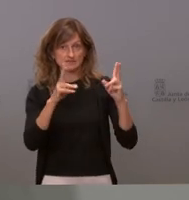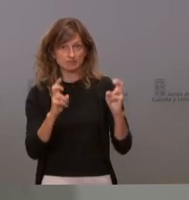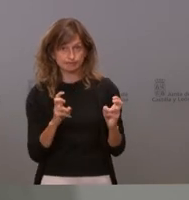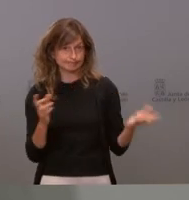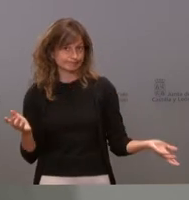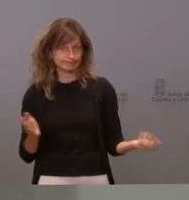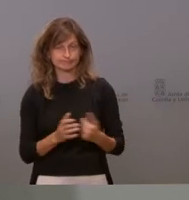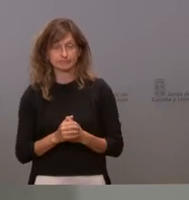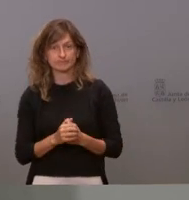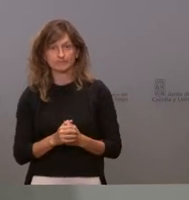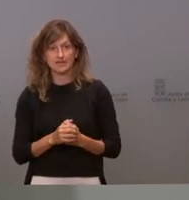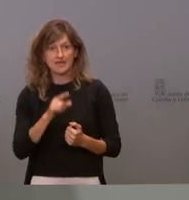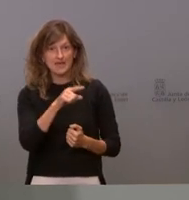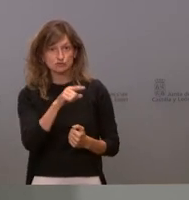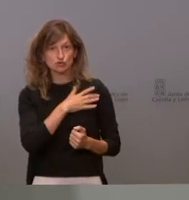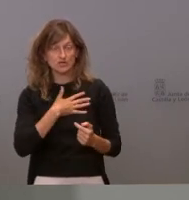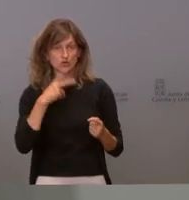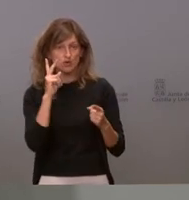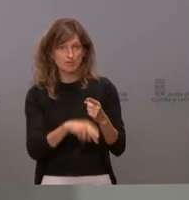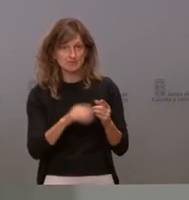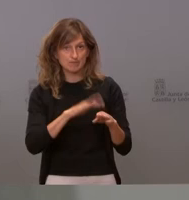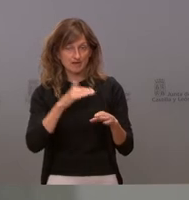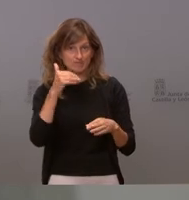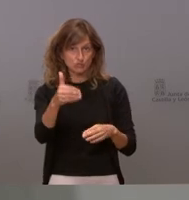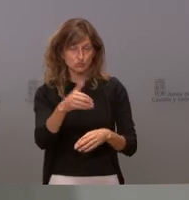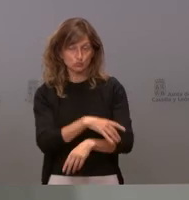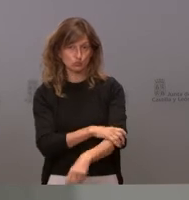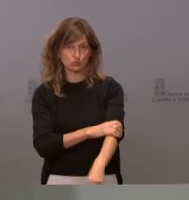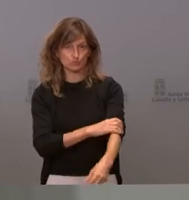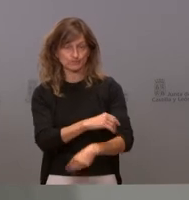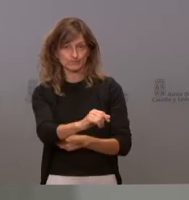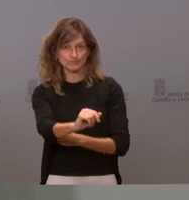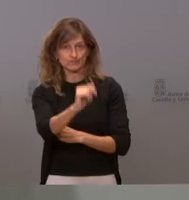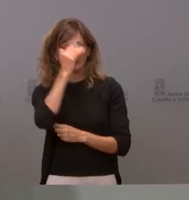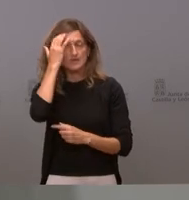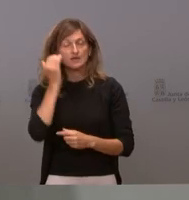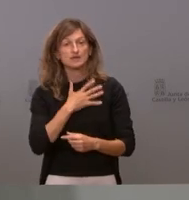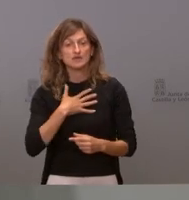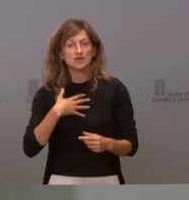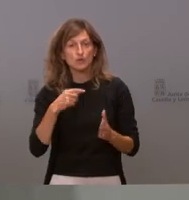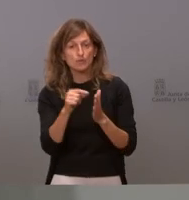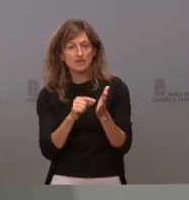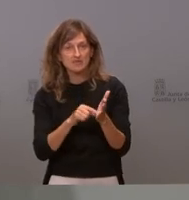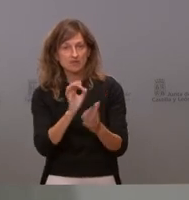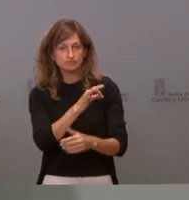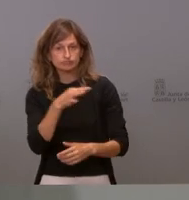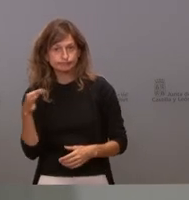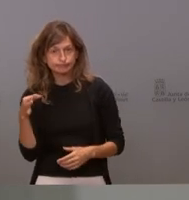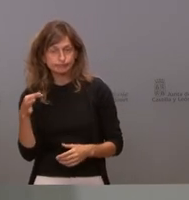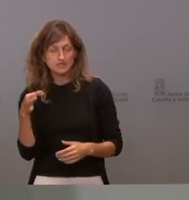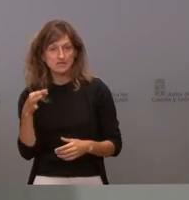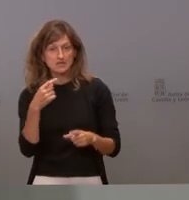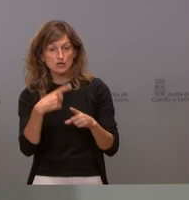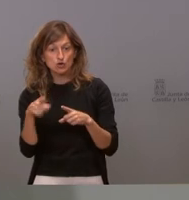queremos evitar en un futuro queremos poder tomar medidas lo más quirúrgicas lo más eficaces y sacar lecciones